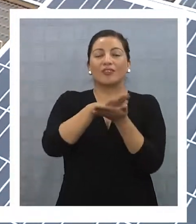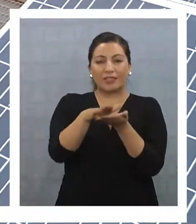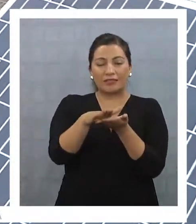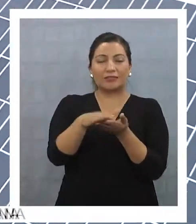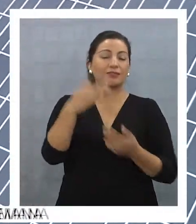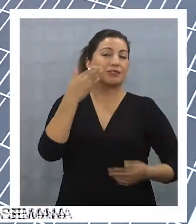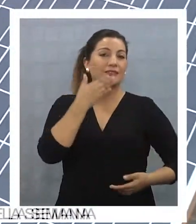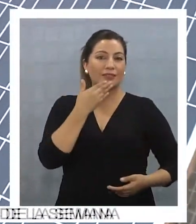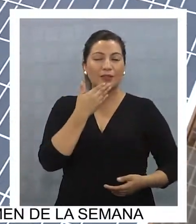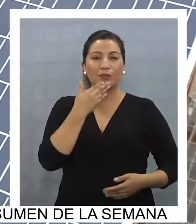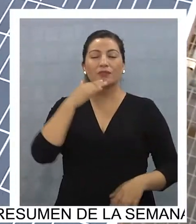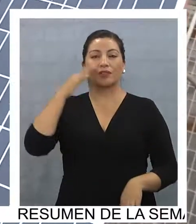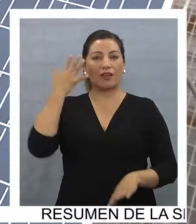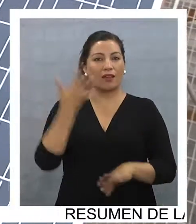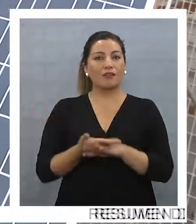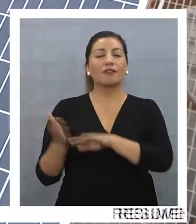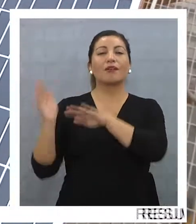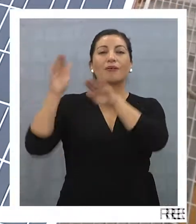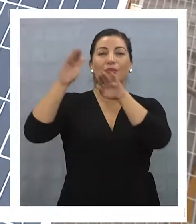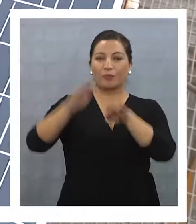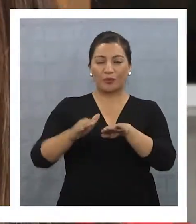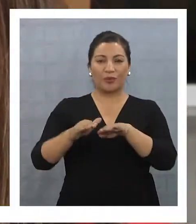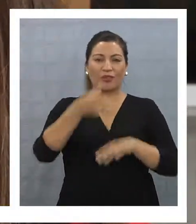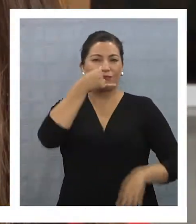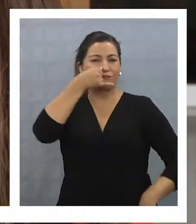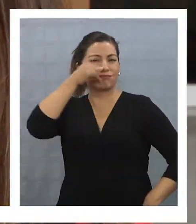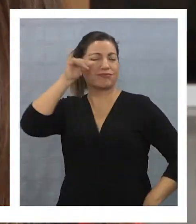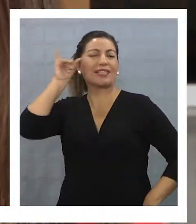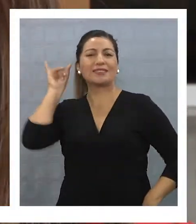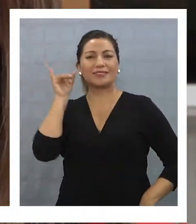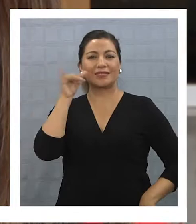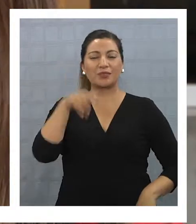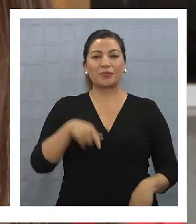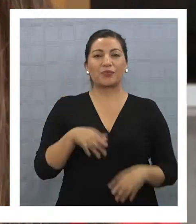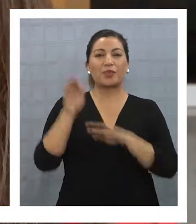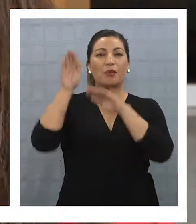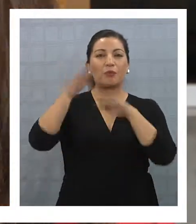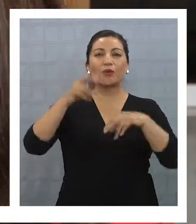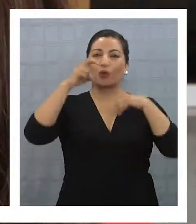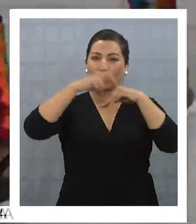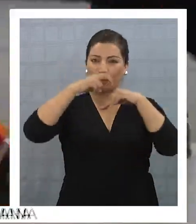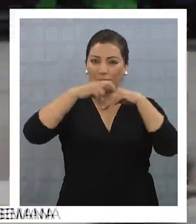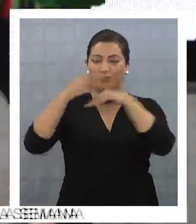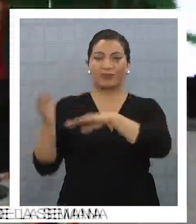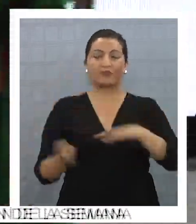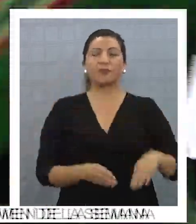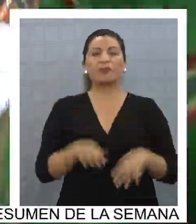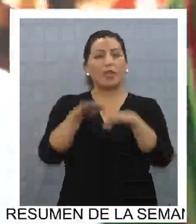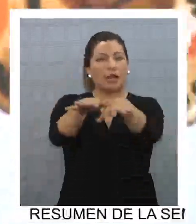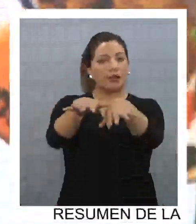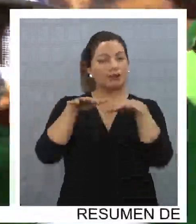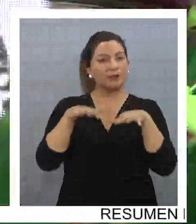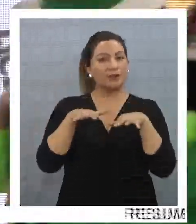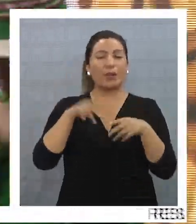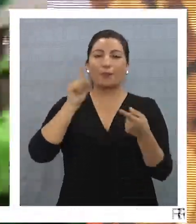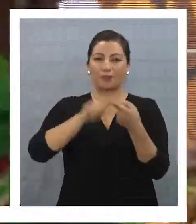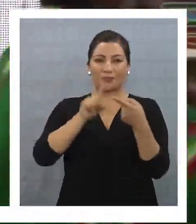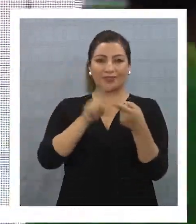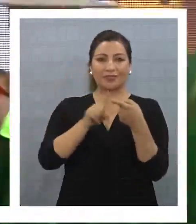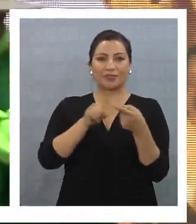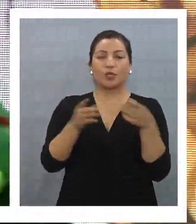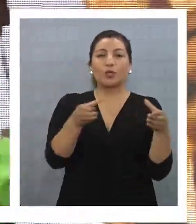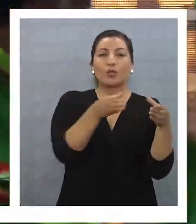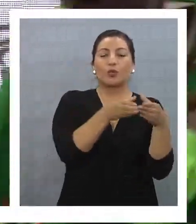gratuito, que además cuenta con el apoyo, ha contado desde hace mucho tiempo con el apoyo de Coyahuasi. La ceremonia contempló la